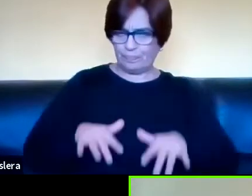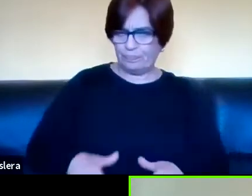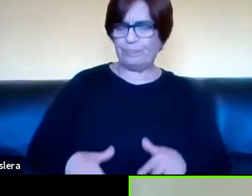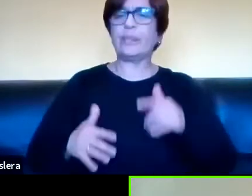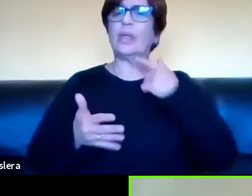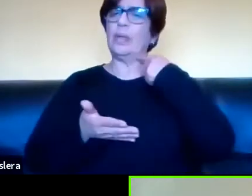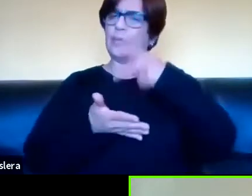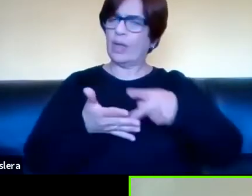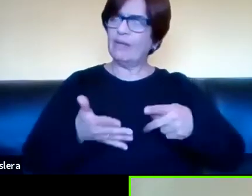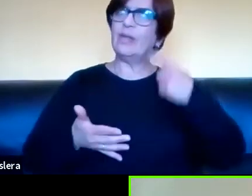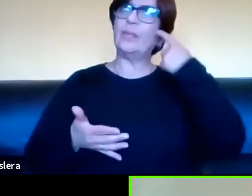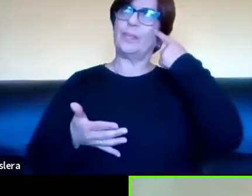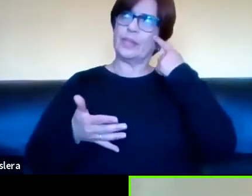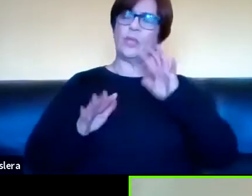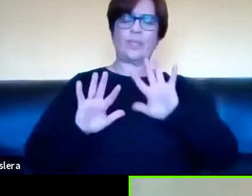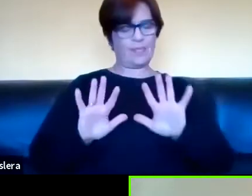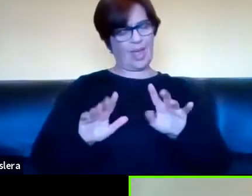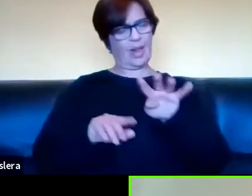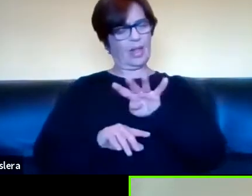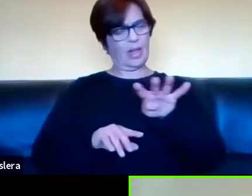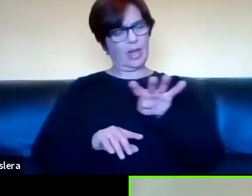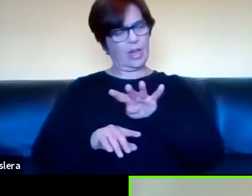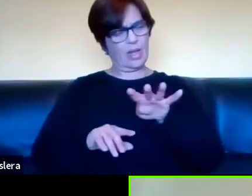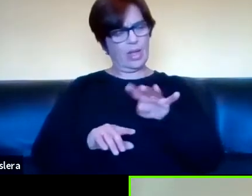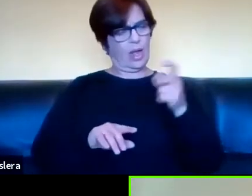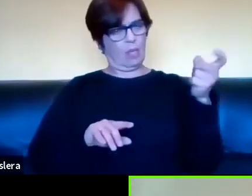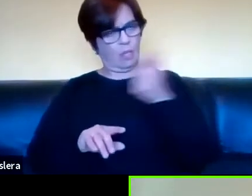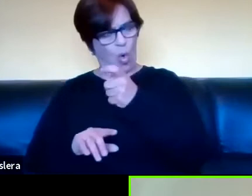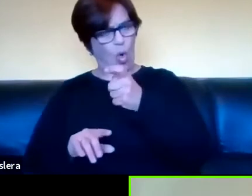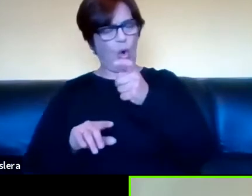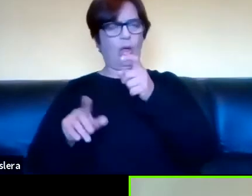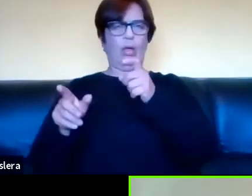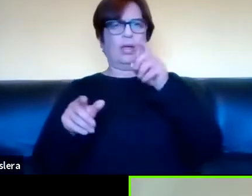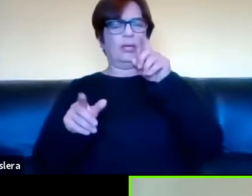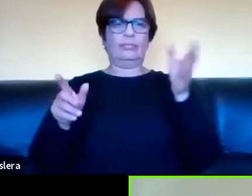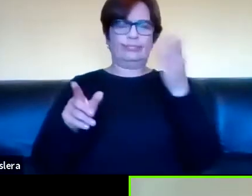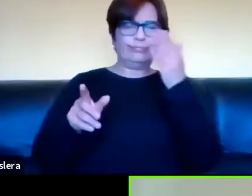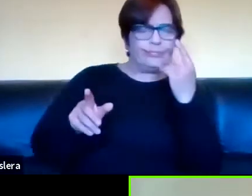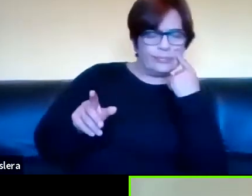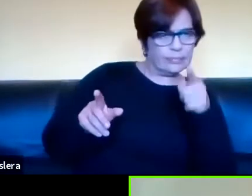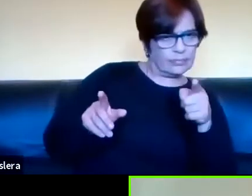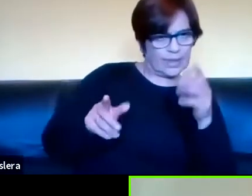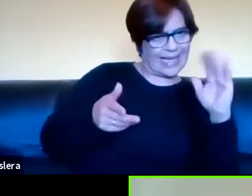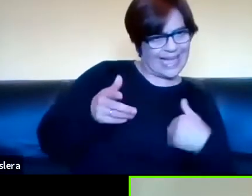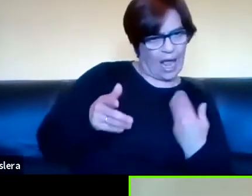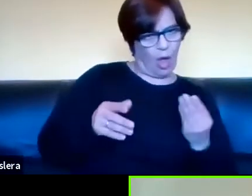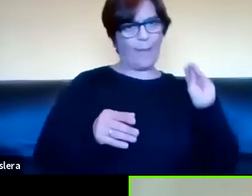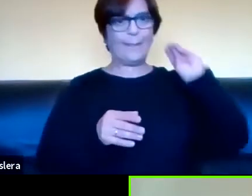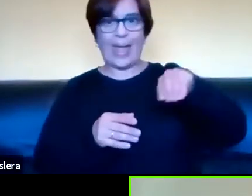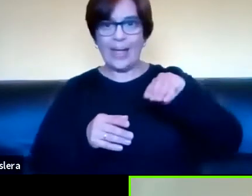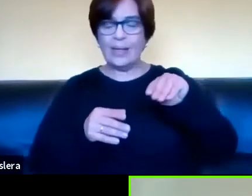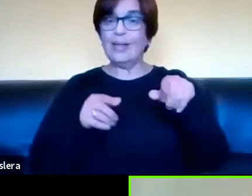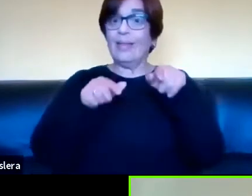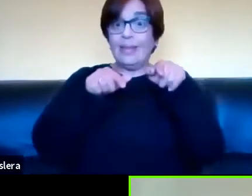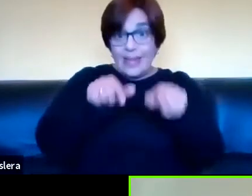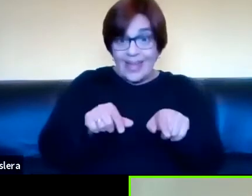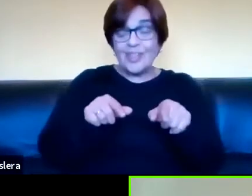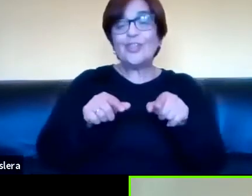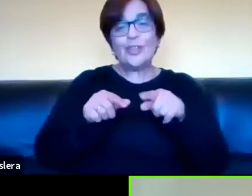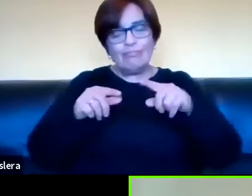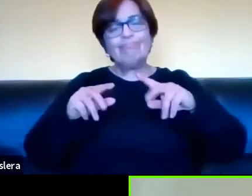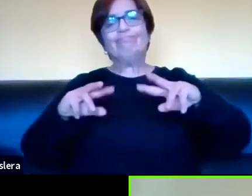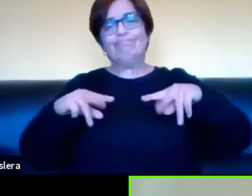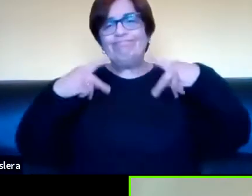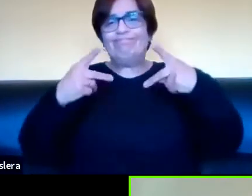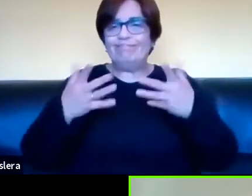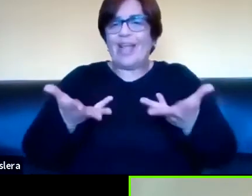planifico lo que quiero decir, controlo lo que digo, voy para atrás, agrego cosas, saco cosas, y eso lo potenció enormemente la